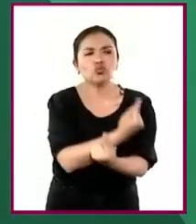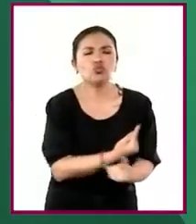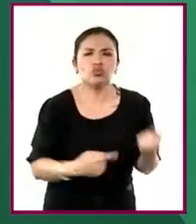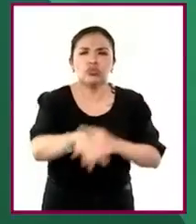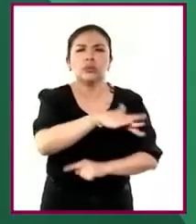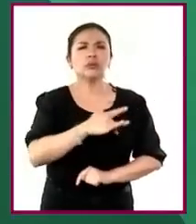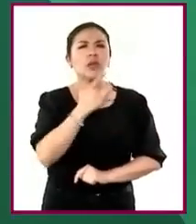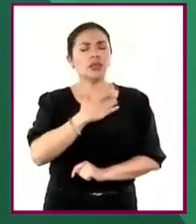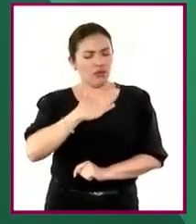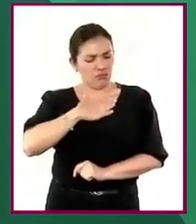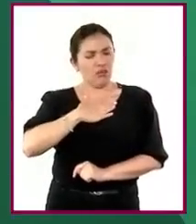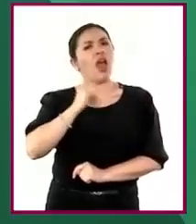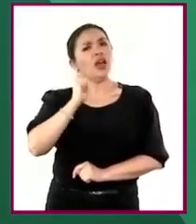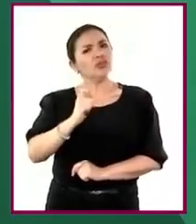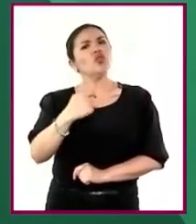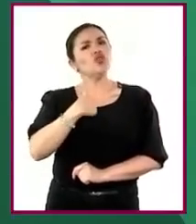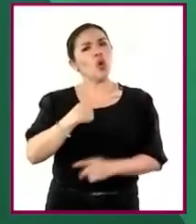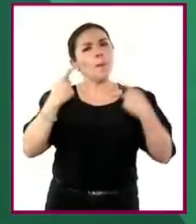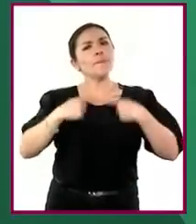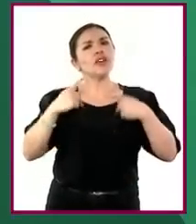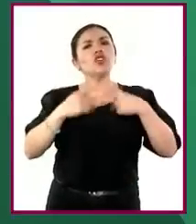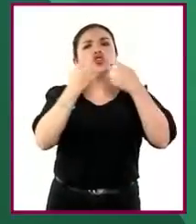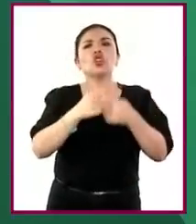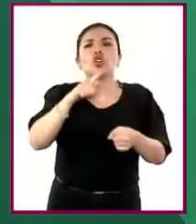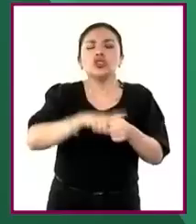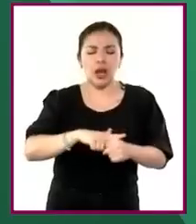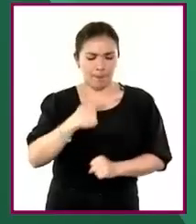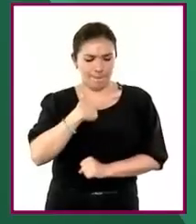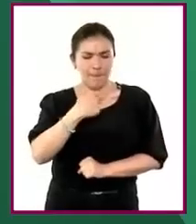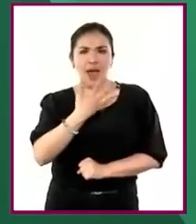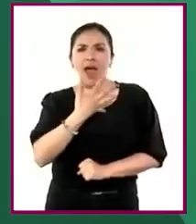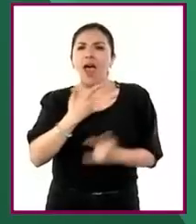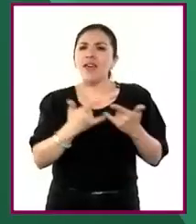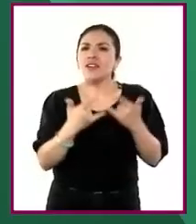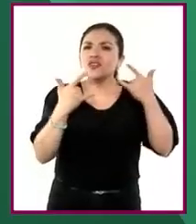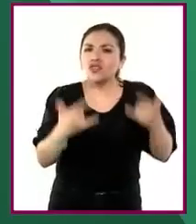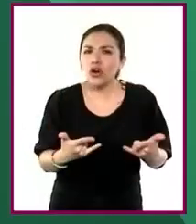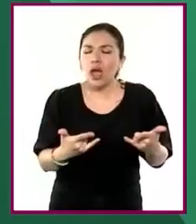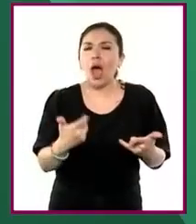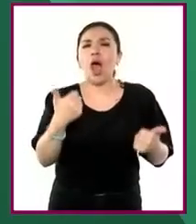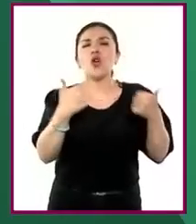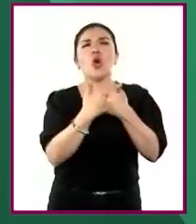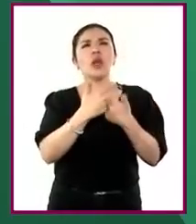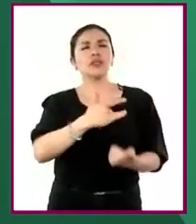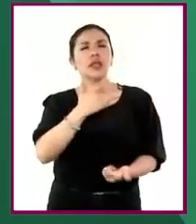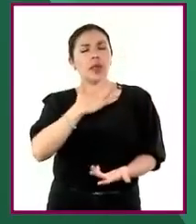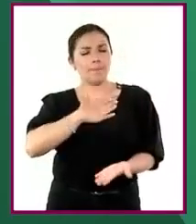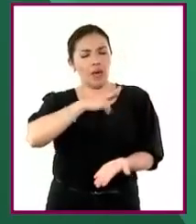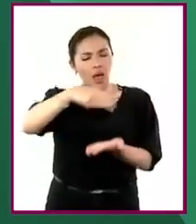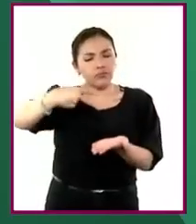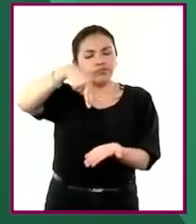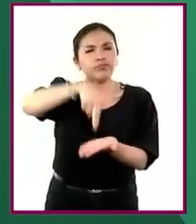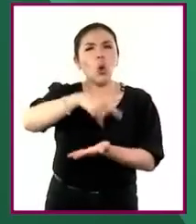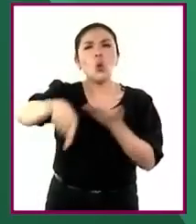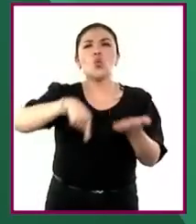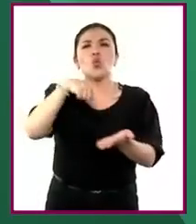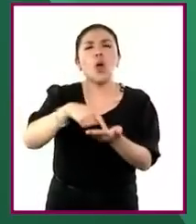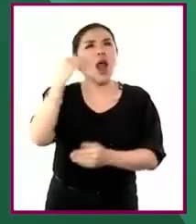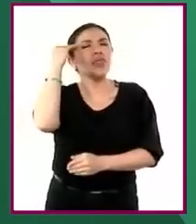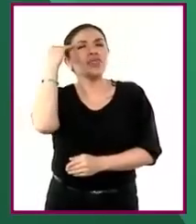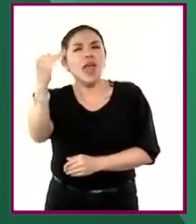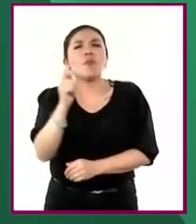las niñas y los niños se reconozcan como seres sociales e históricos, ubicándose en el tiempo y el espacio.